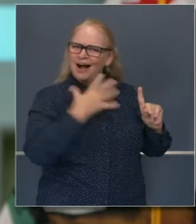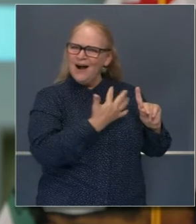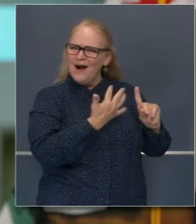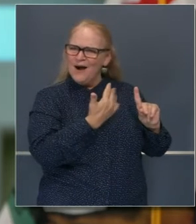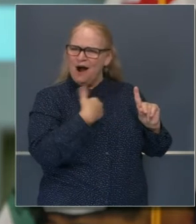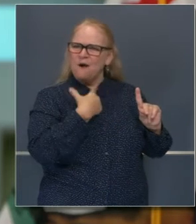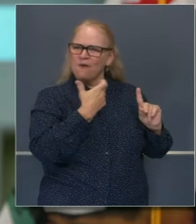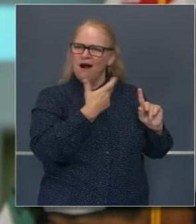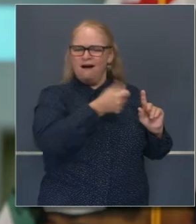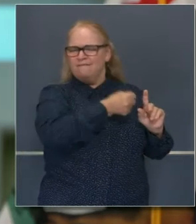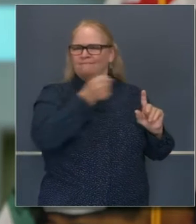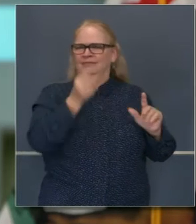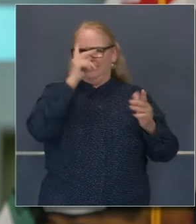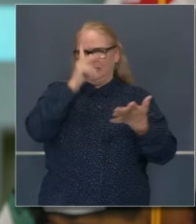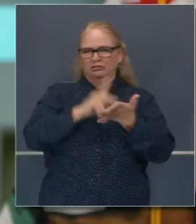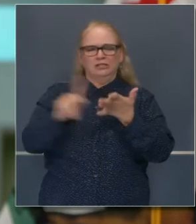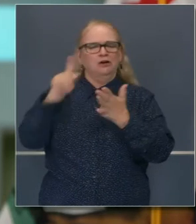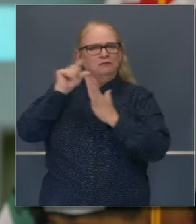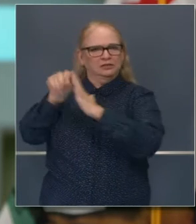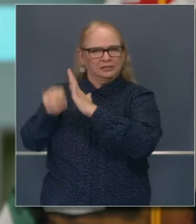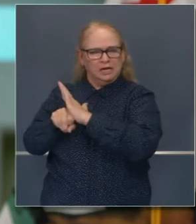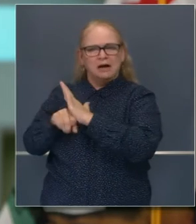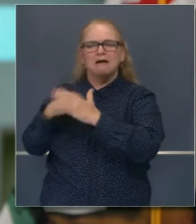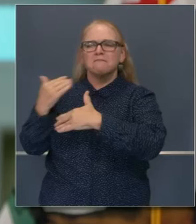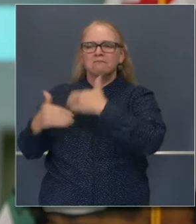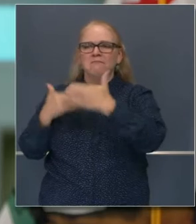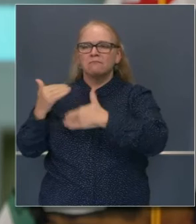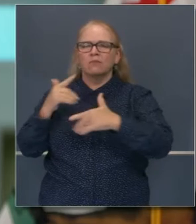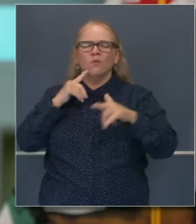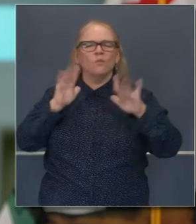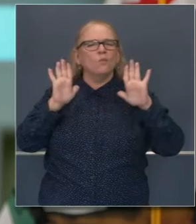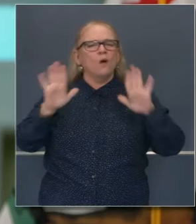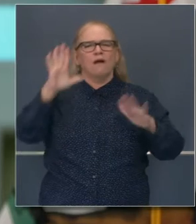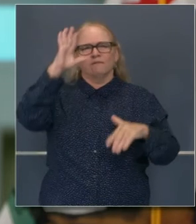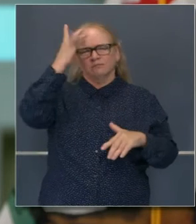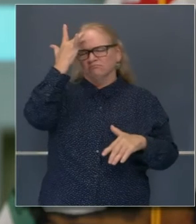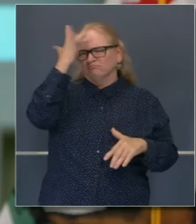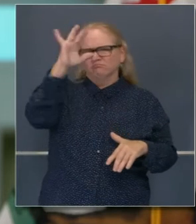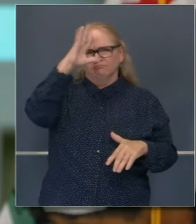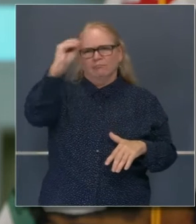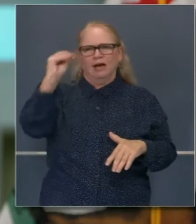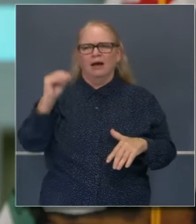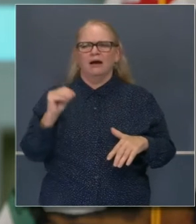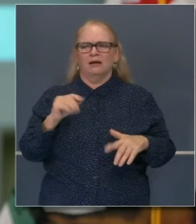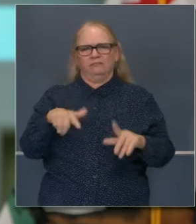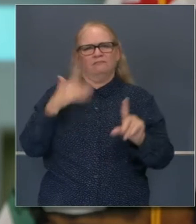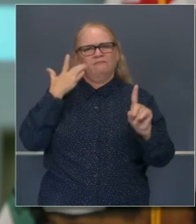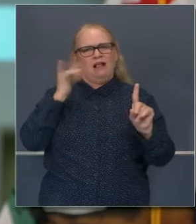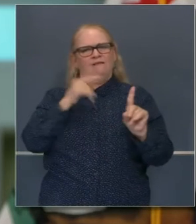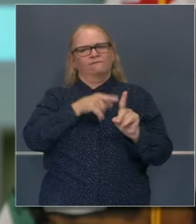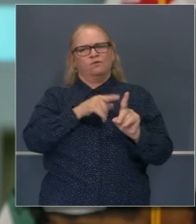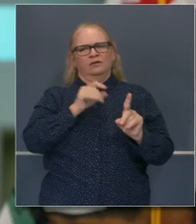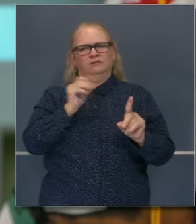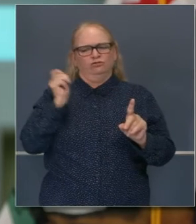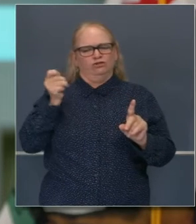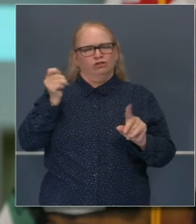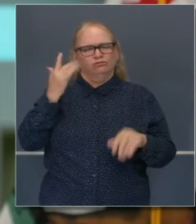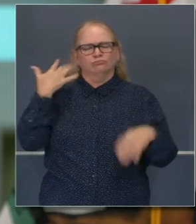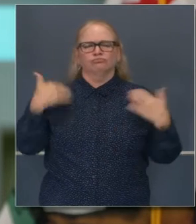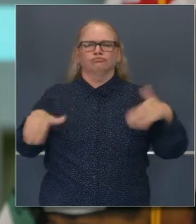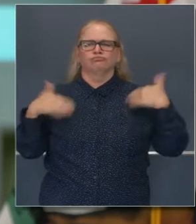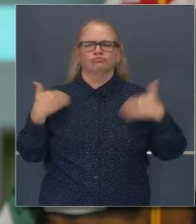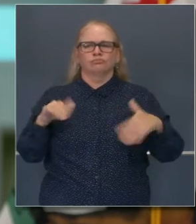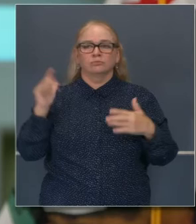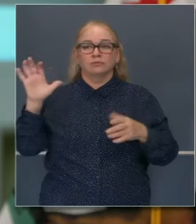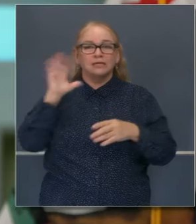designaciones judiciales, donde nos ha ayudado a elevar a las mentes legales más geniales en California. Y ahora su